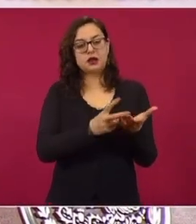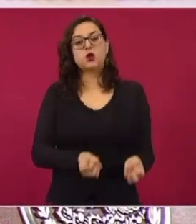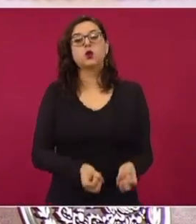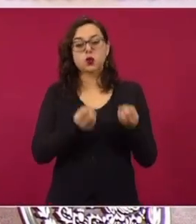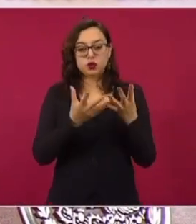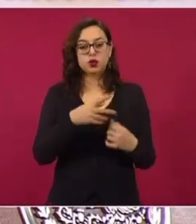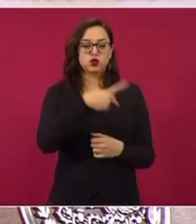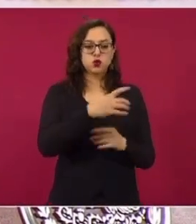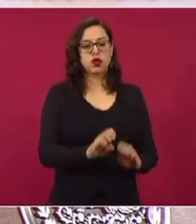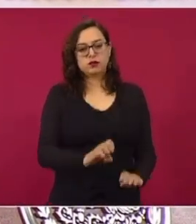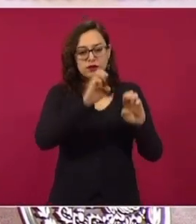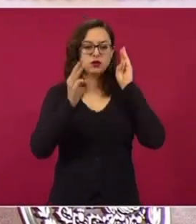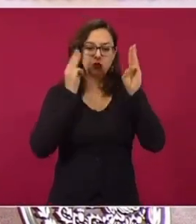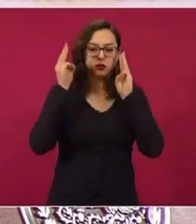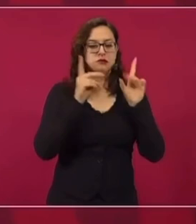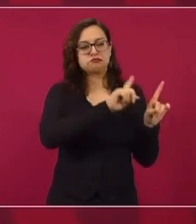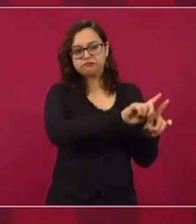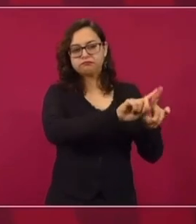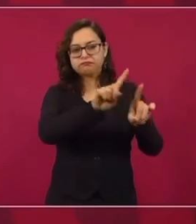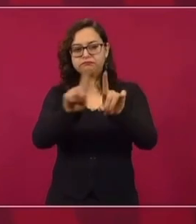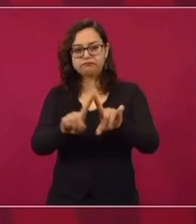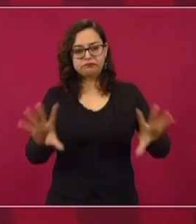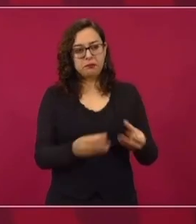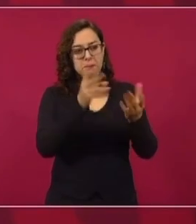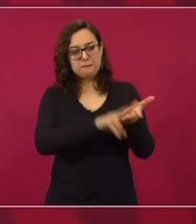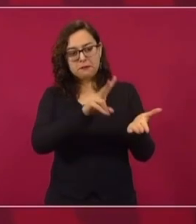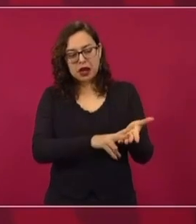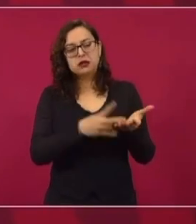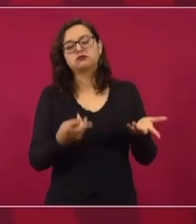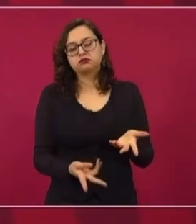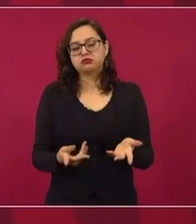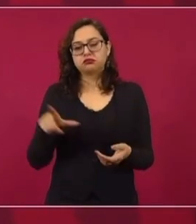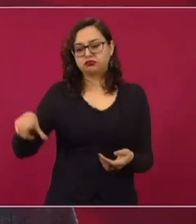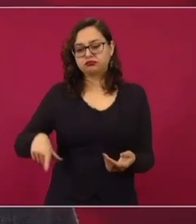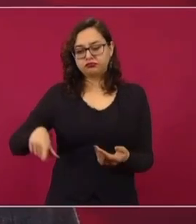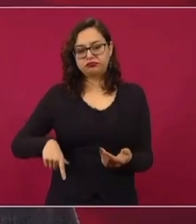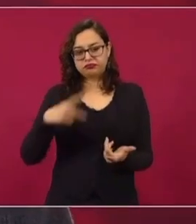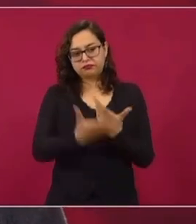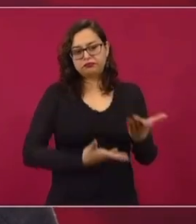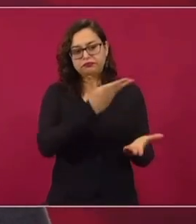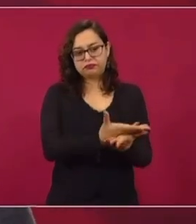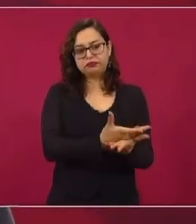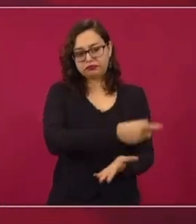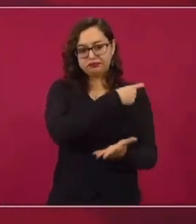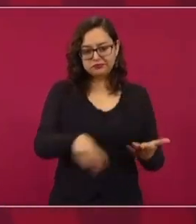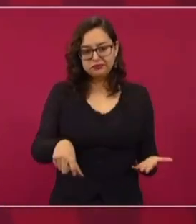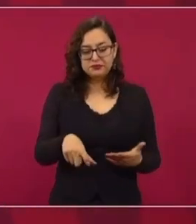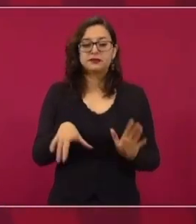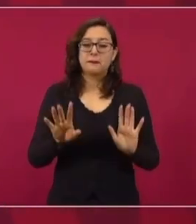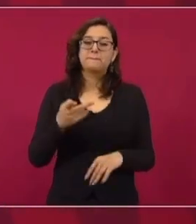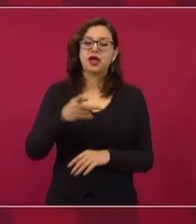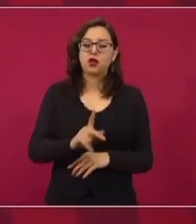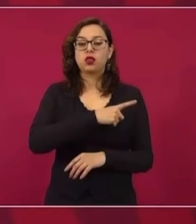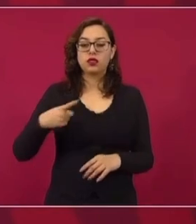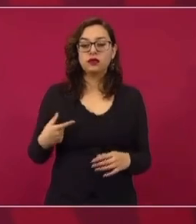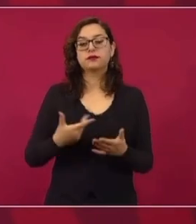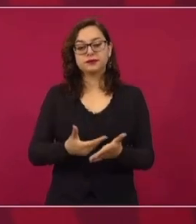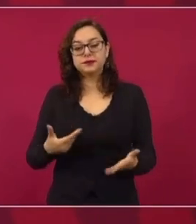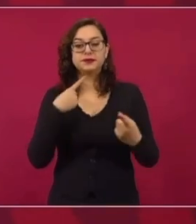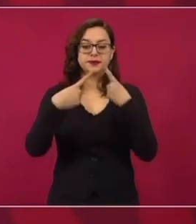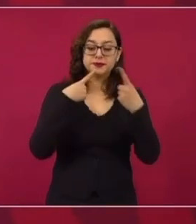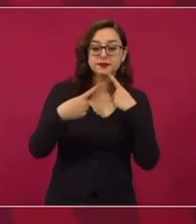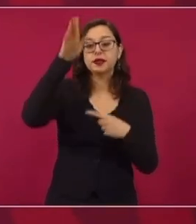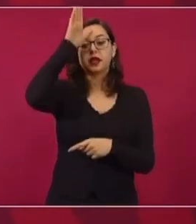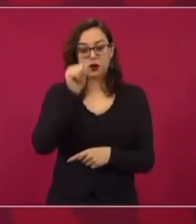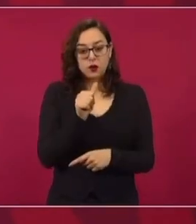estos bienes para que de esta manera se haga el planteamiento, pero con el propósito de llegar a acuerdos. Lo primero es,